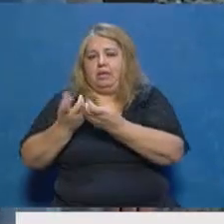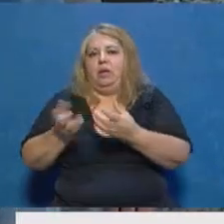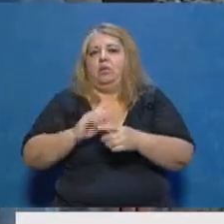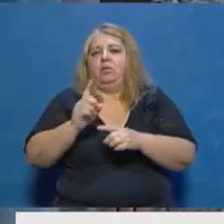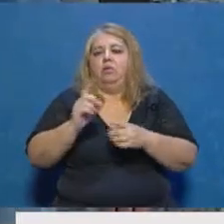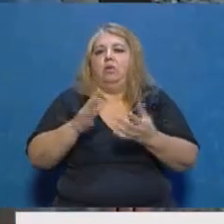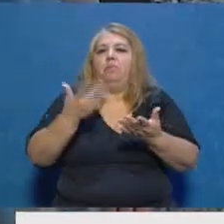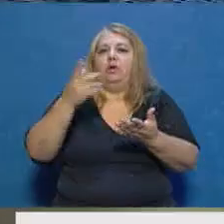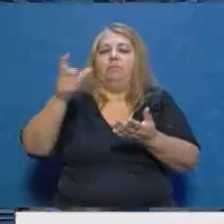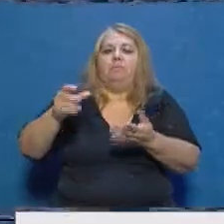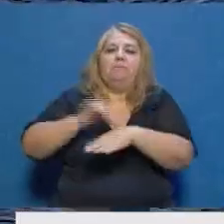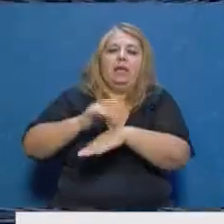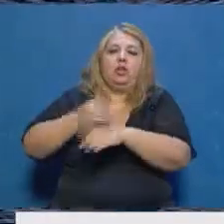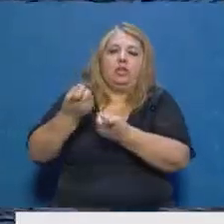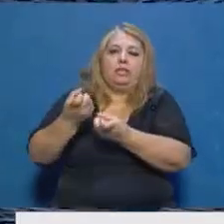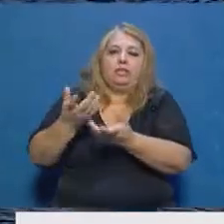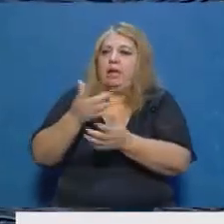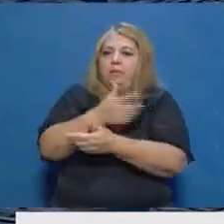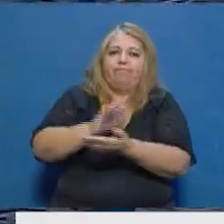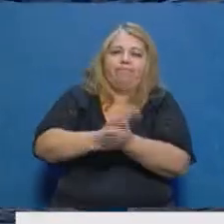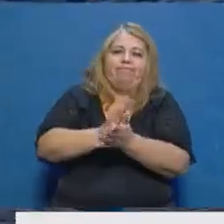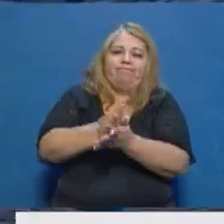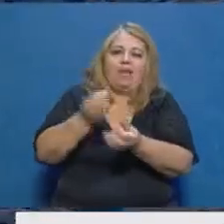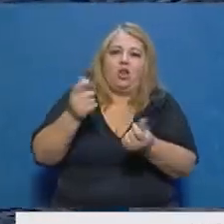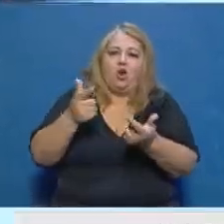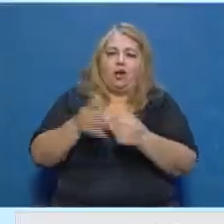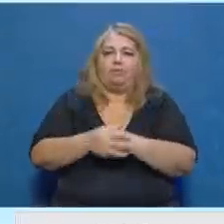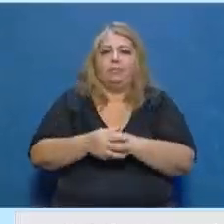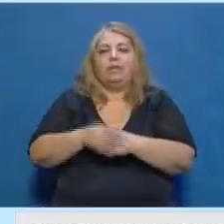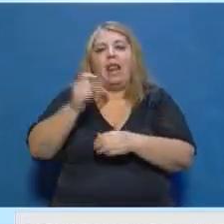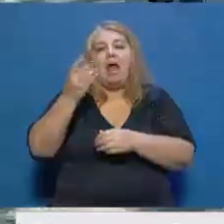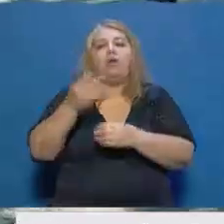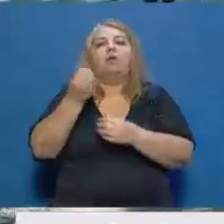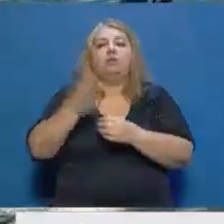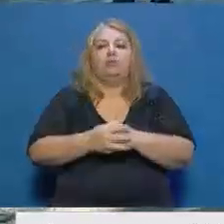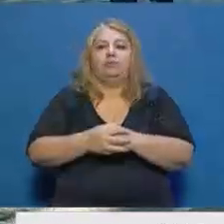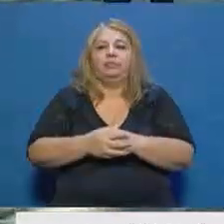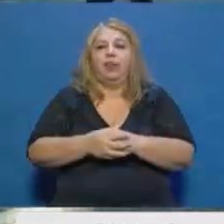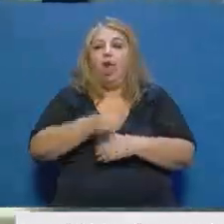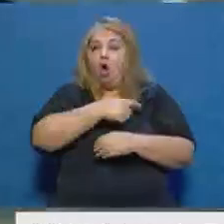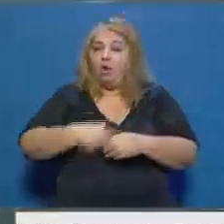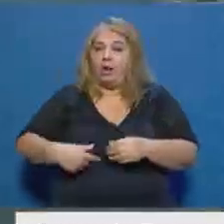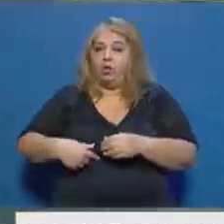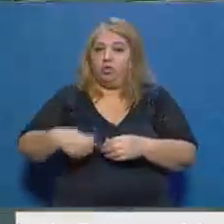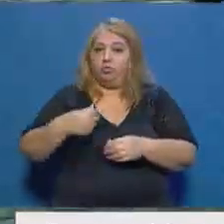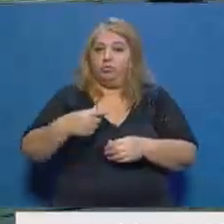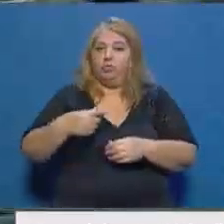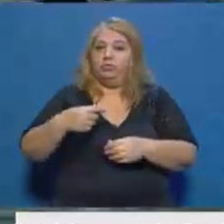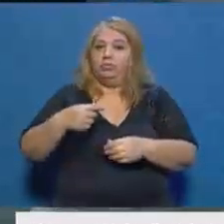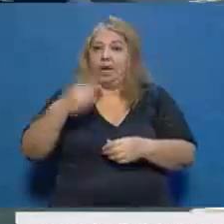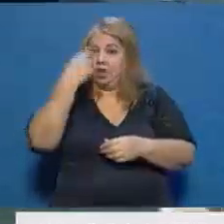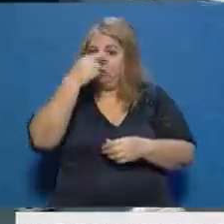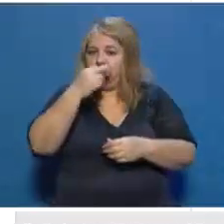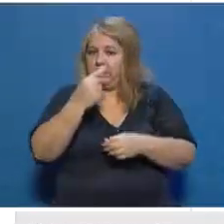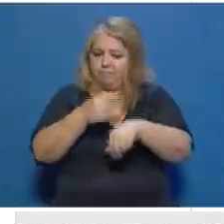con estos elementos. Una información de último momento, Laura. Tuiteó el gobernador de la provincia hace exactamente 4 minutos donde